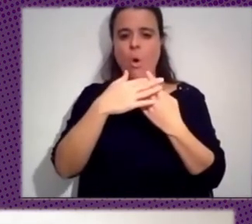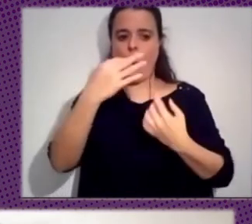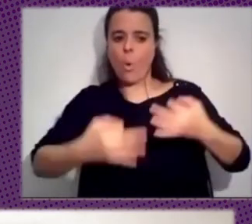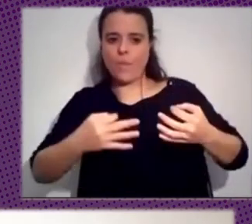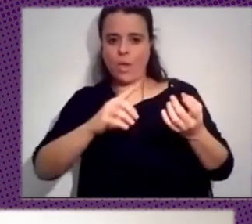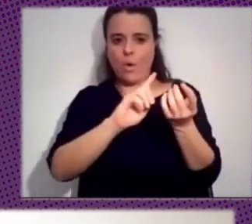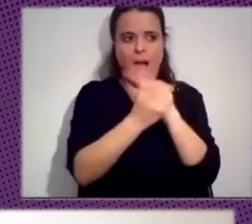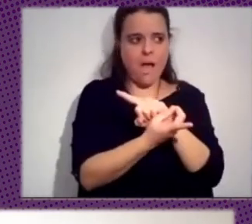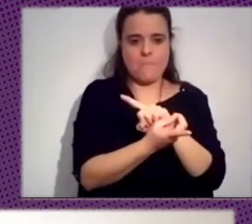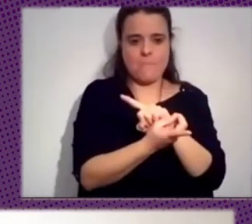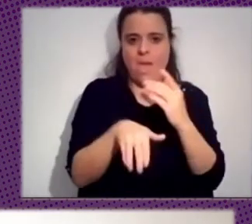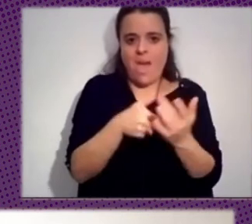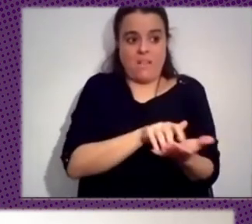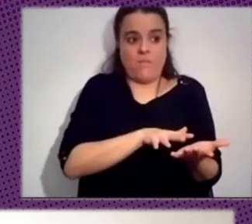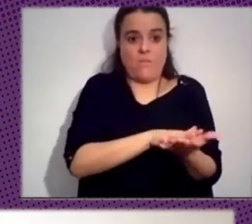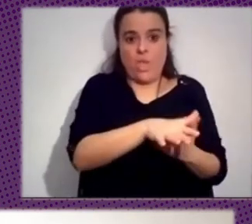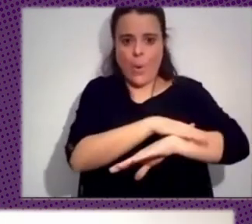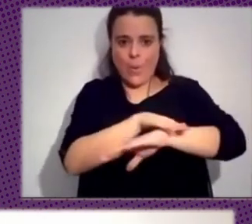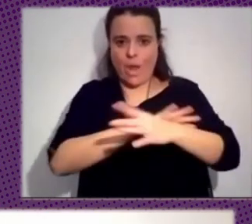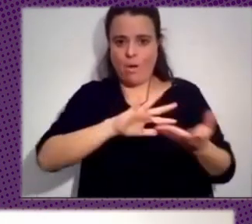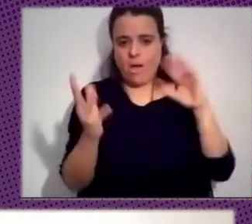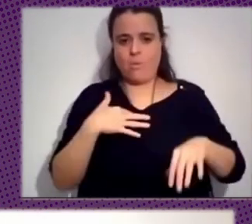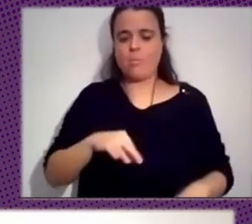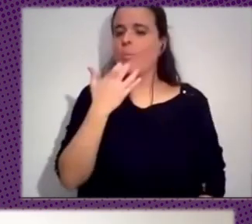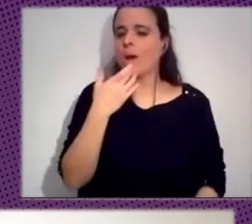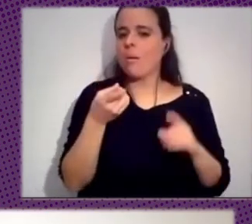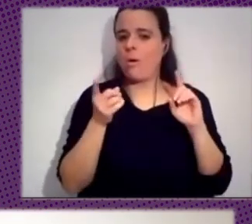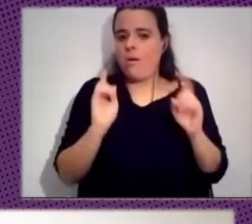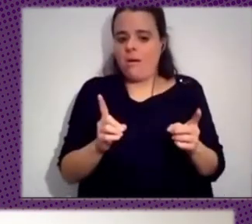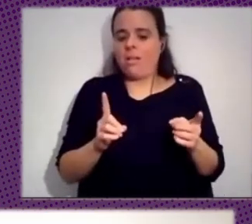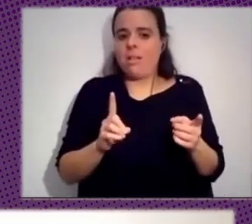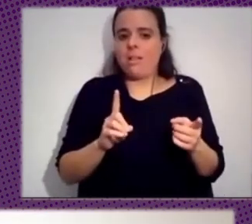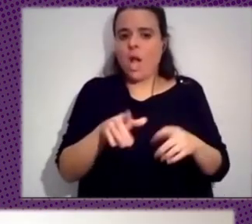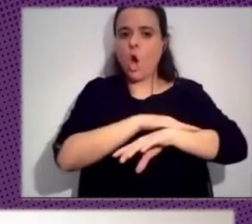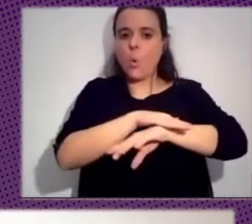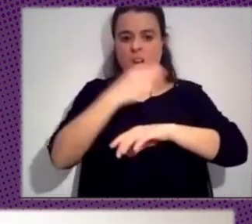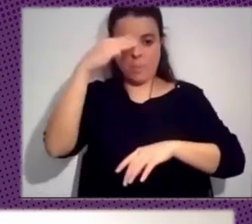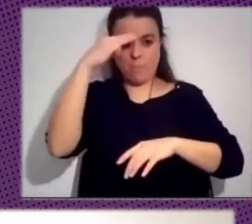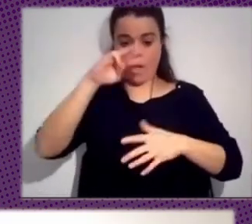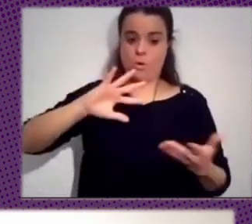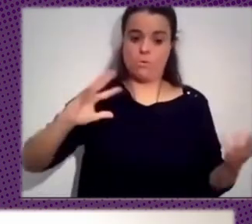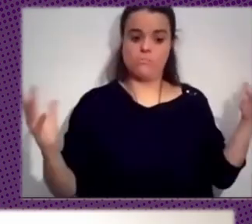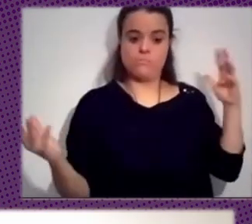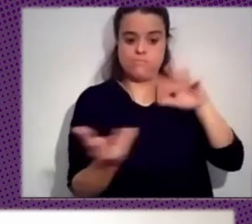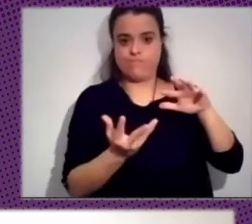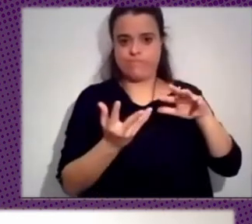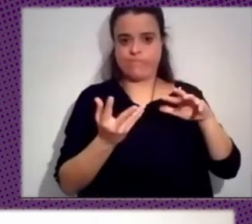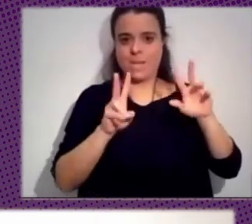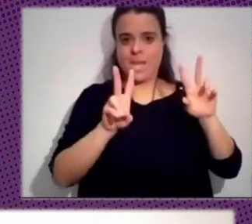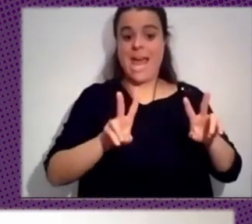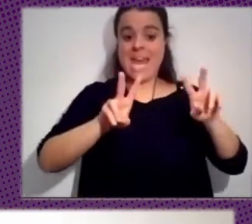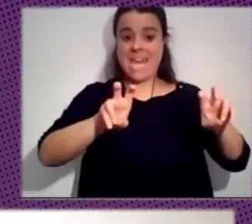cambien gobiernos, como fue el caso del último cambio de gobierno en México, es una transición de gobiernos neoliberales a una mirada de